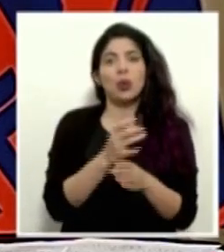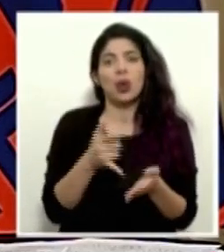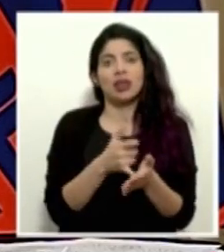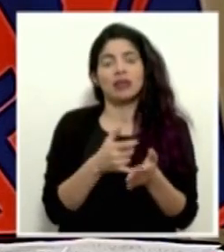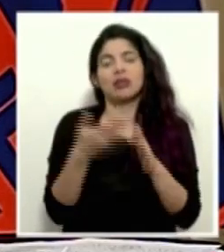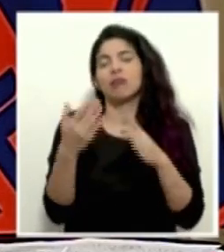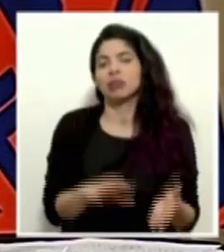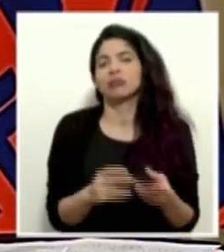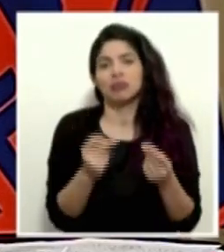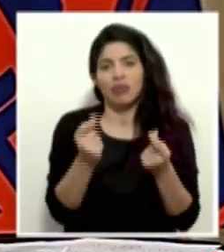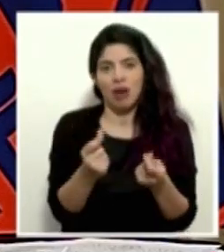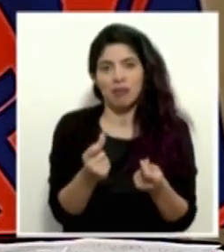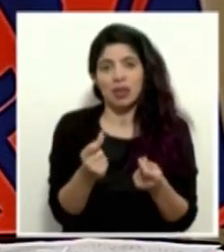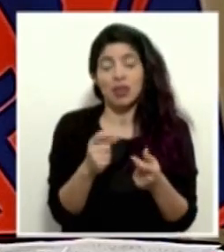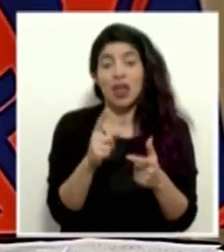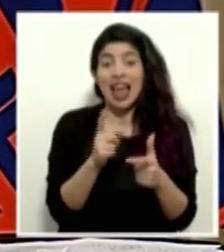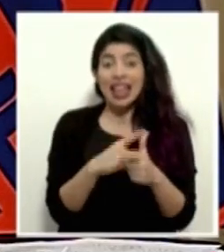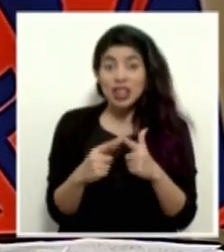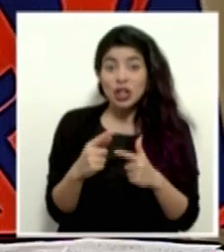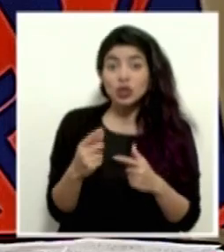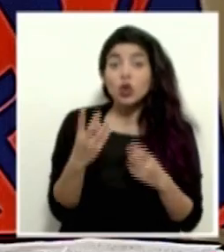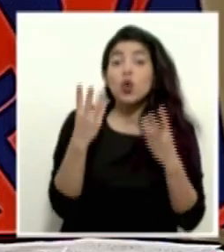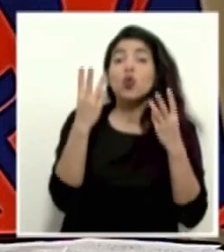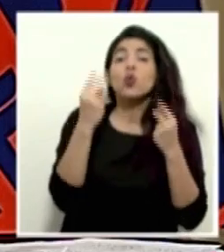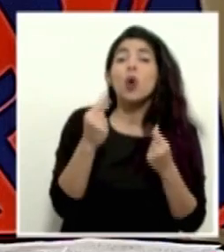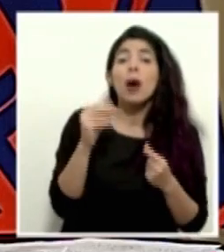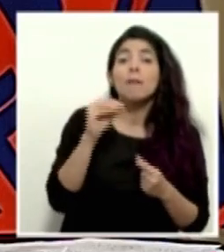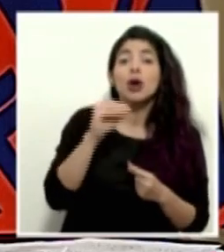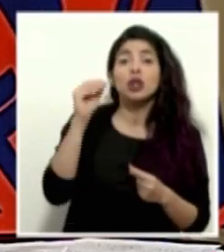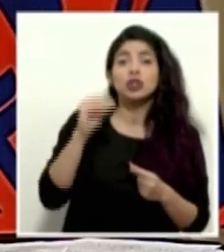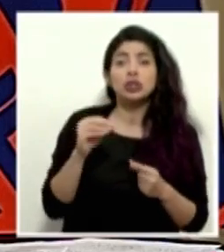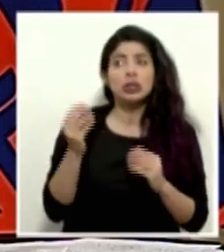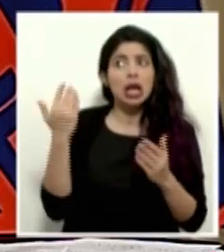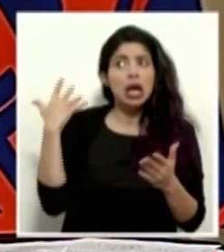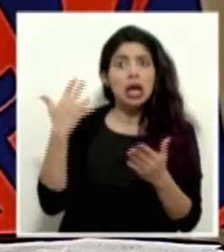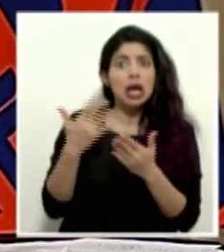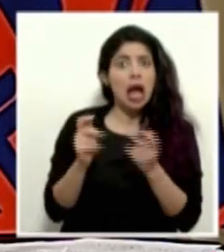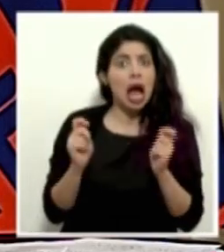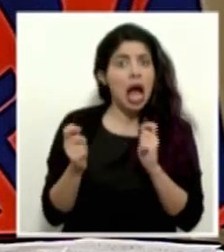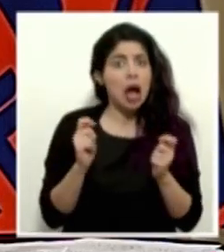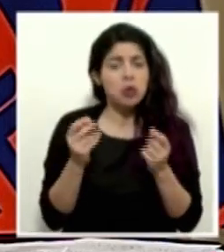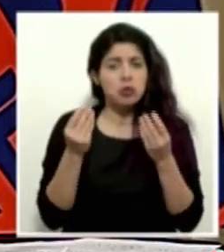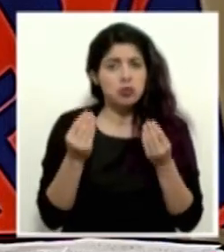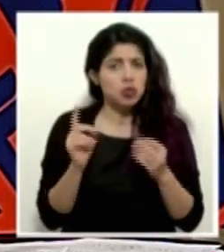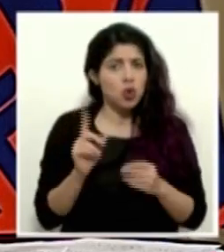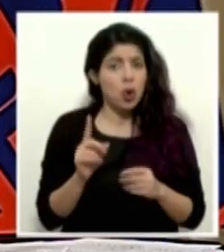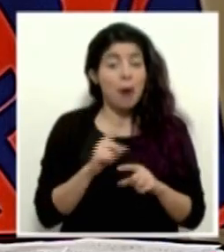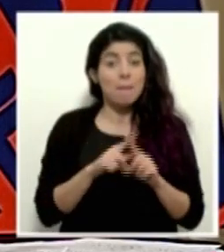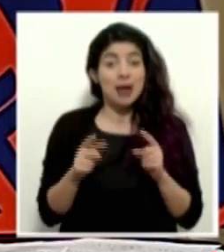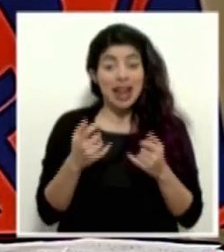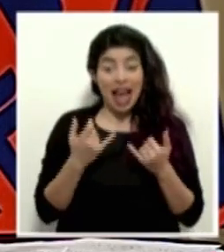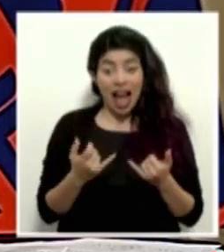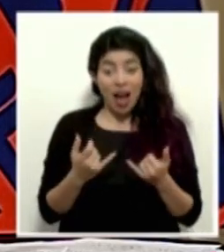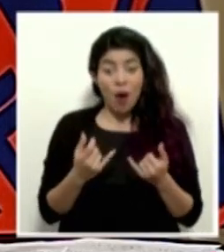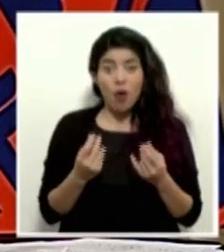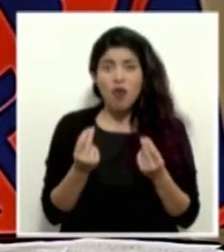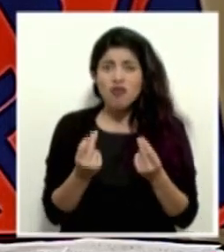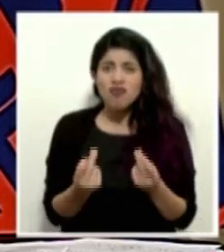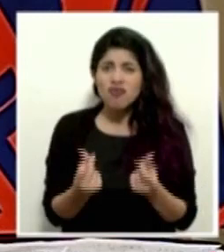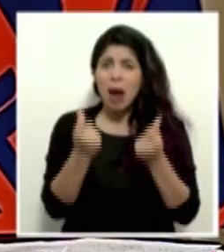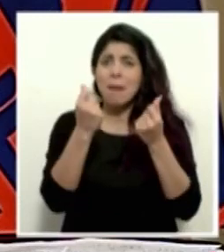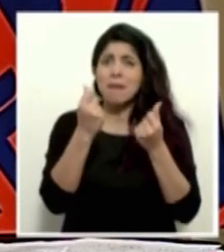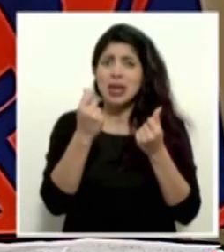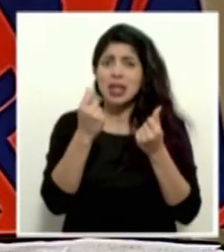y fallecen. De nuevo, el porcentaje en sí no ha variado mucho, pero la rapidez con la cual puede